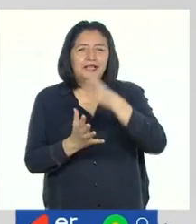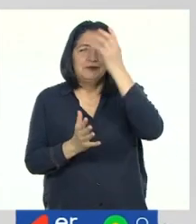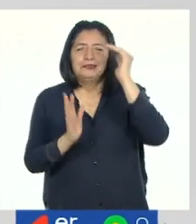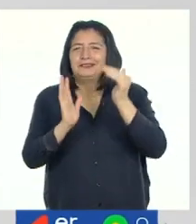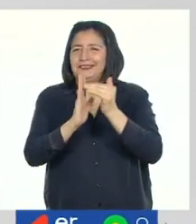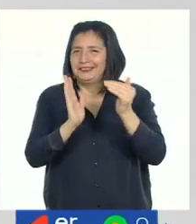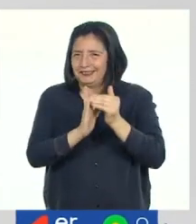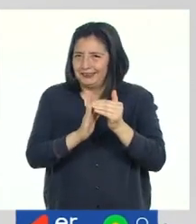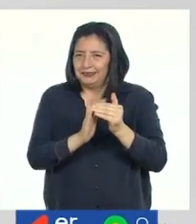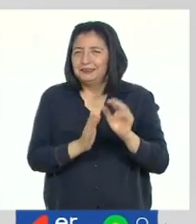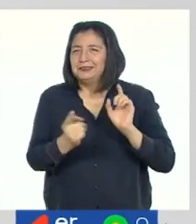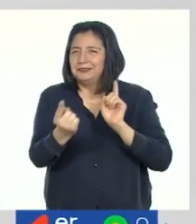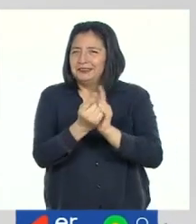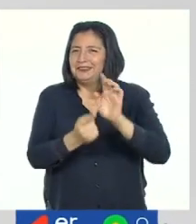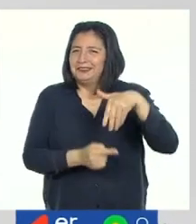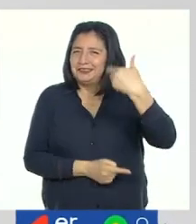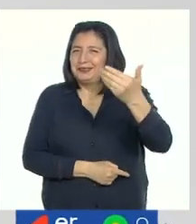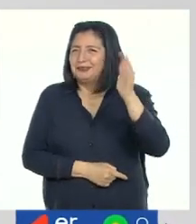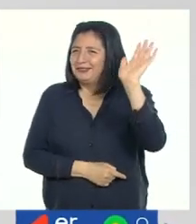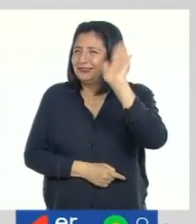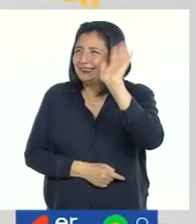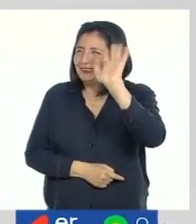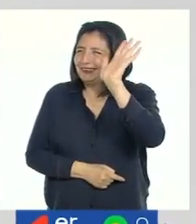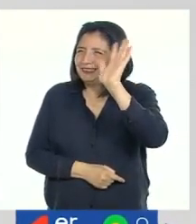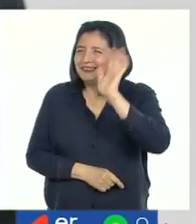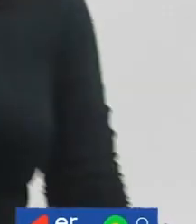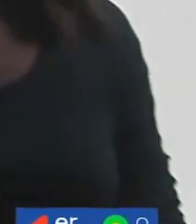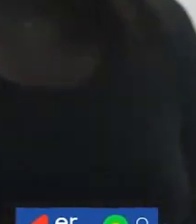Aprendo en Casa. ¡Nos vemos! ¡Chao, chao!